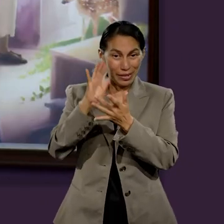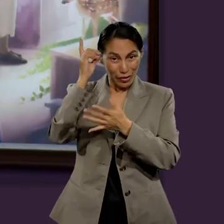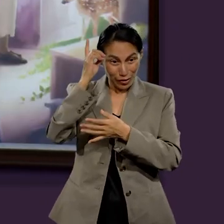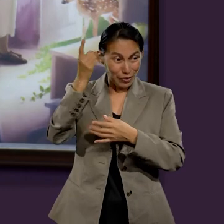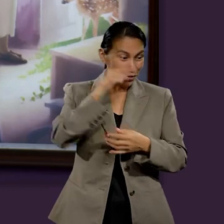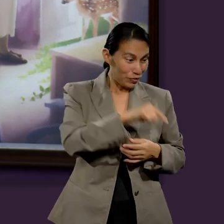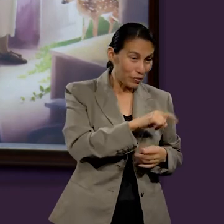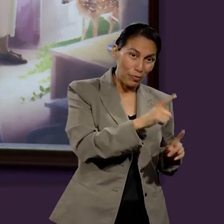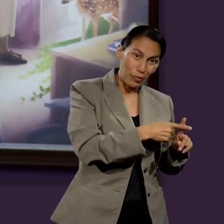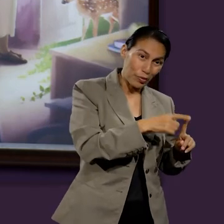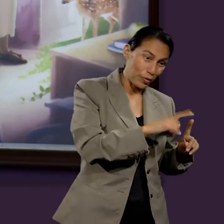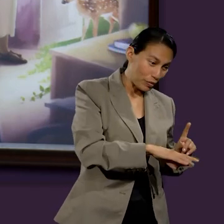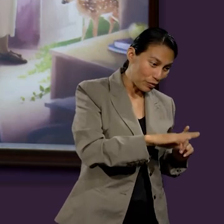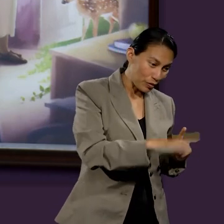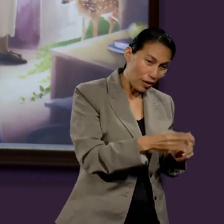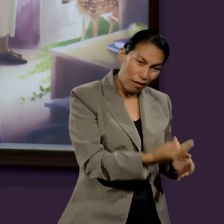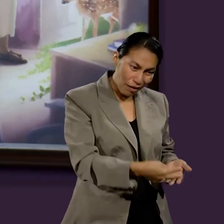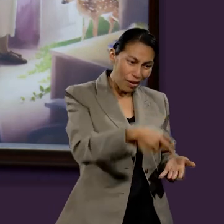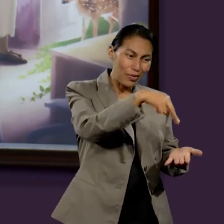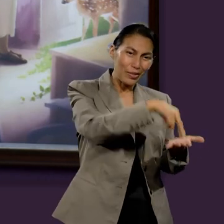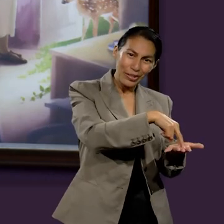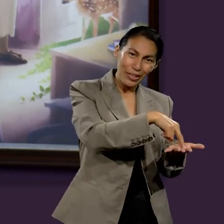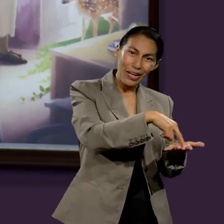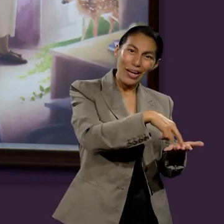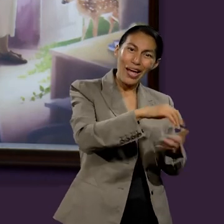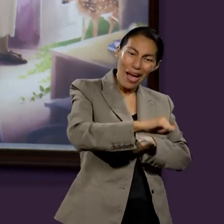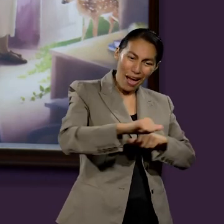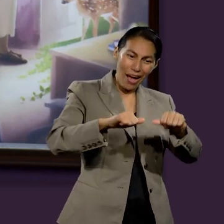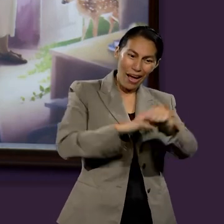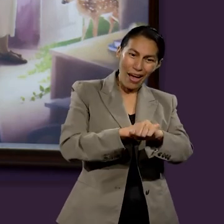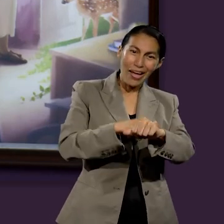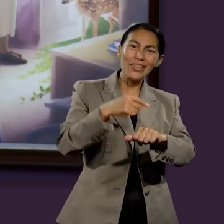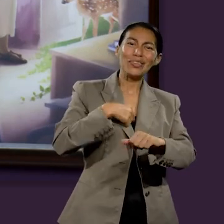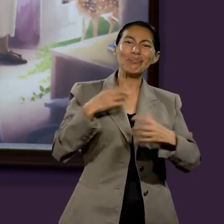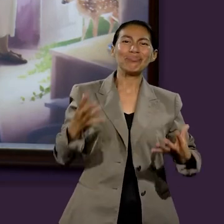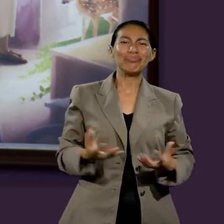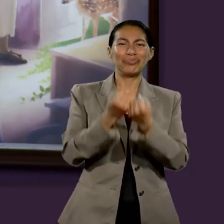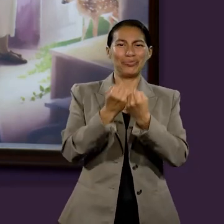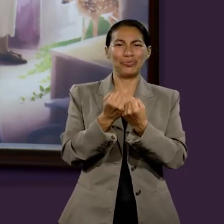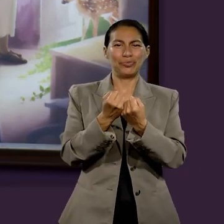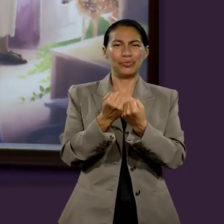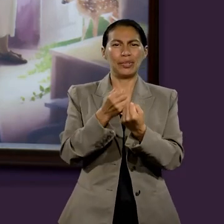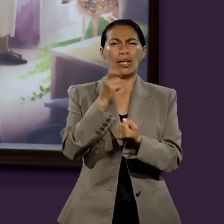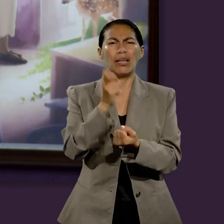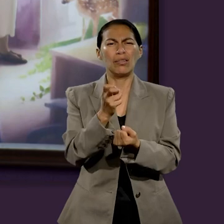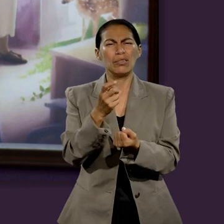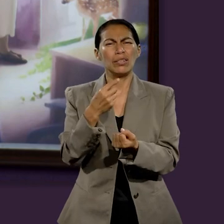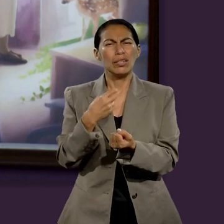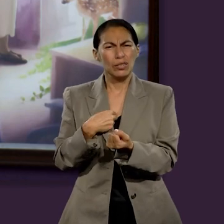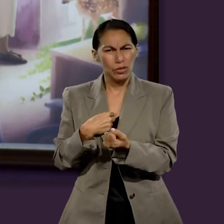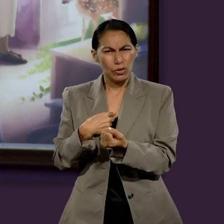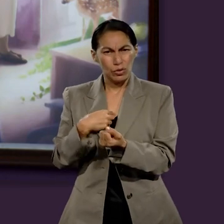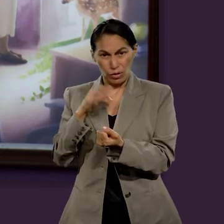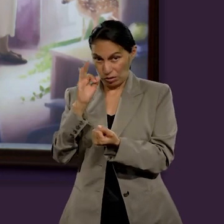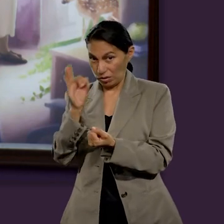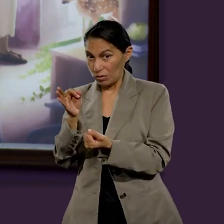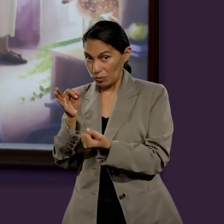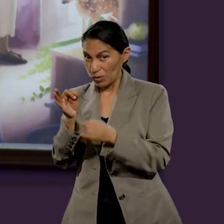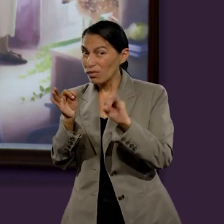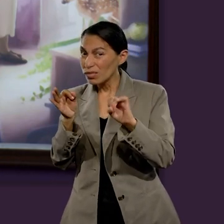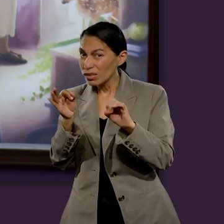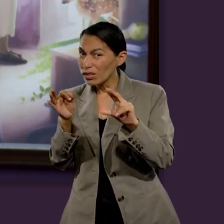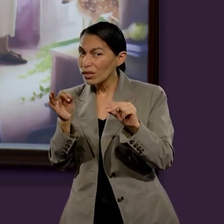Ahora, en ese juicio, lo que realmente se decide es si nosotros hemos